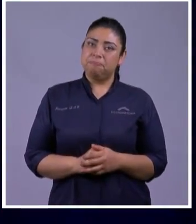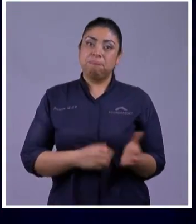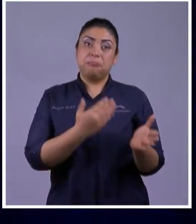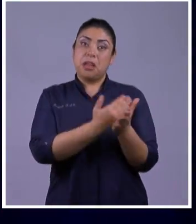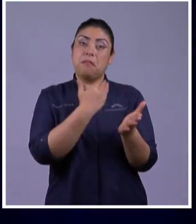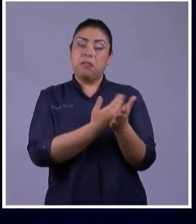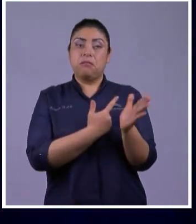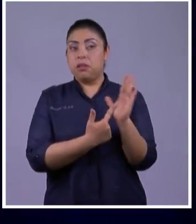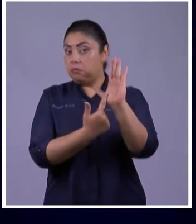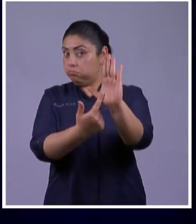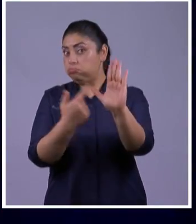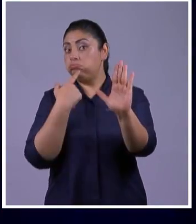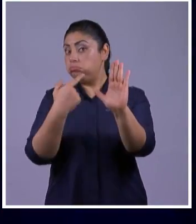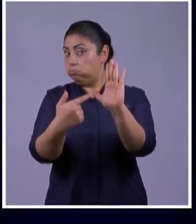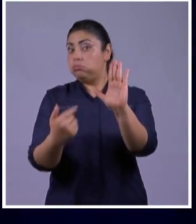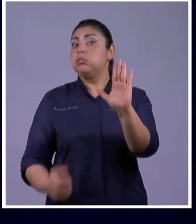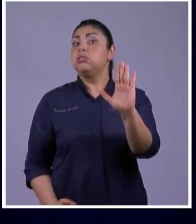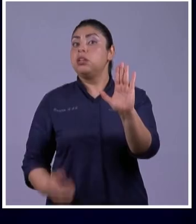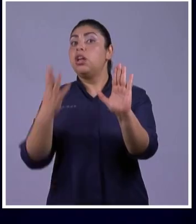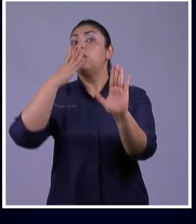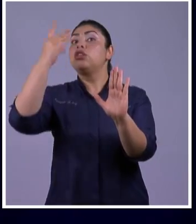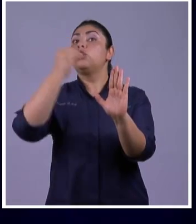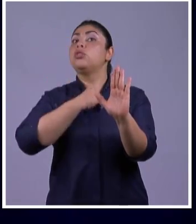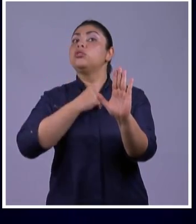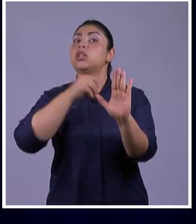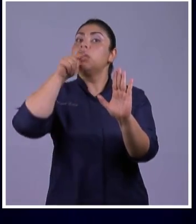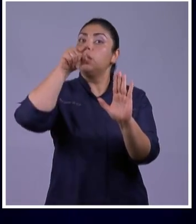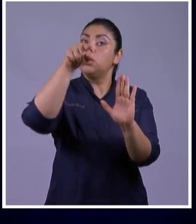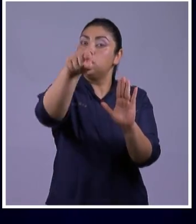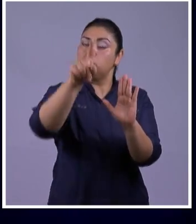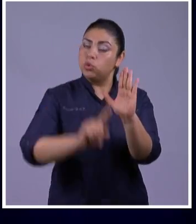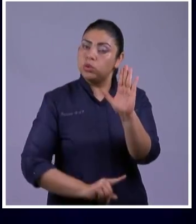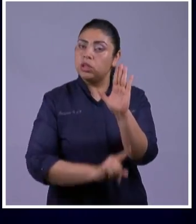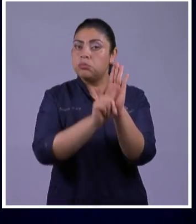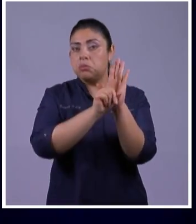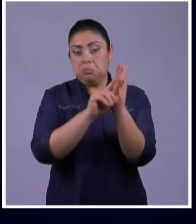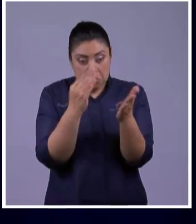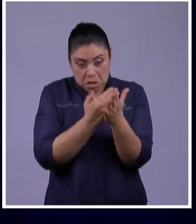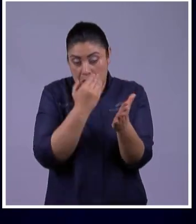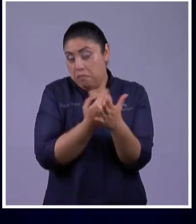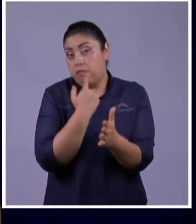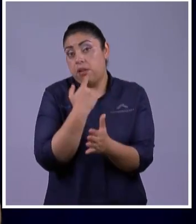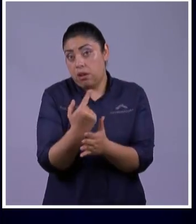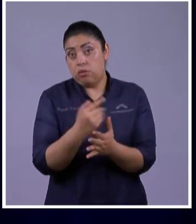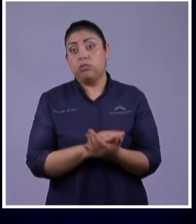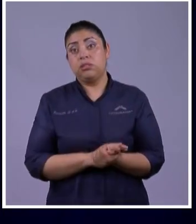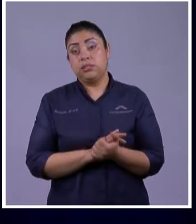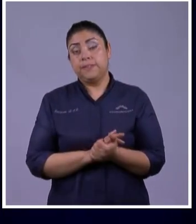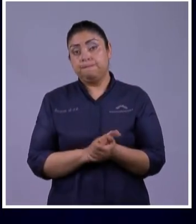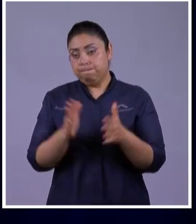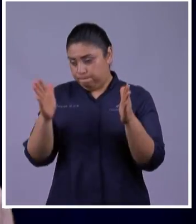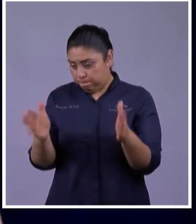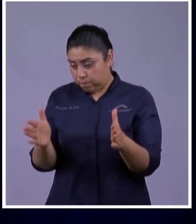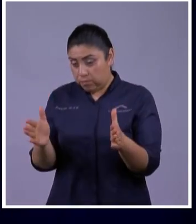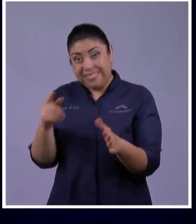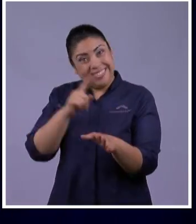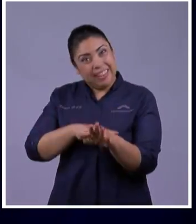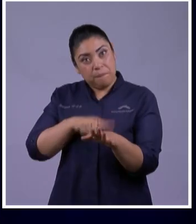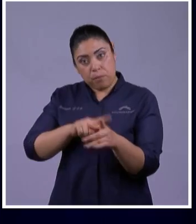Y Vamos A Enseñar Y Predicar Lo Que Está Escrito Al Final De La Transición Dice